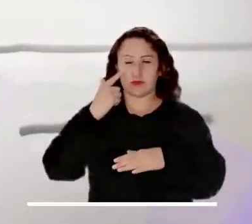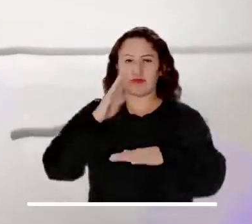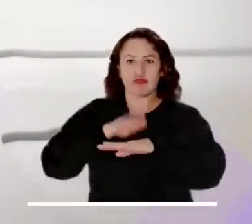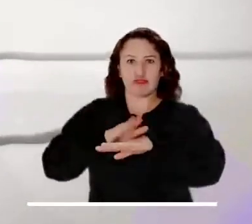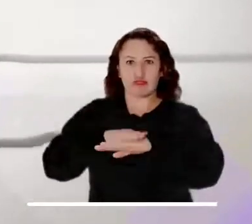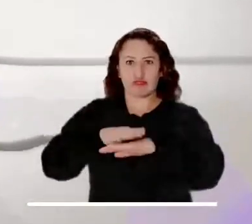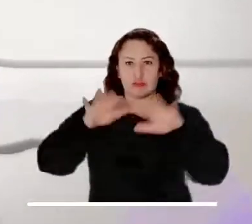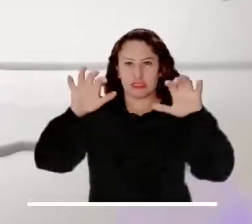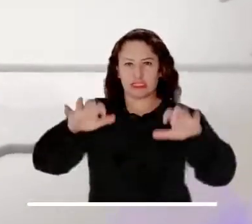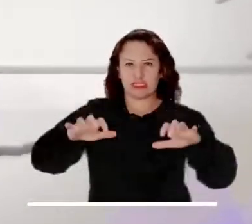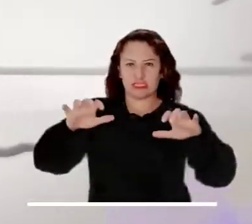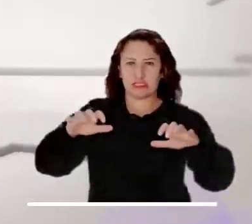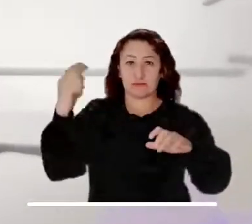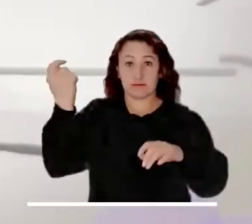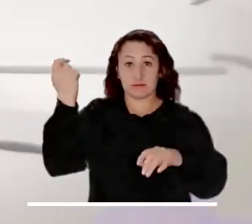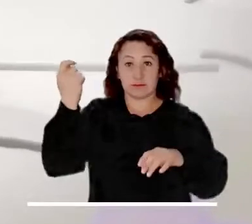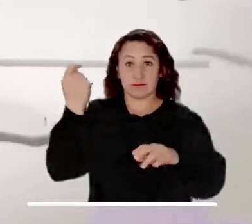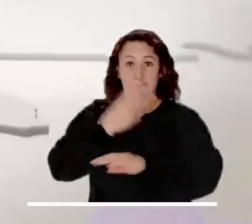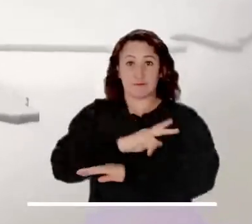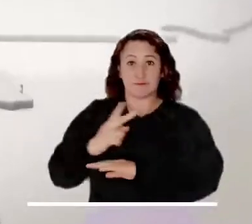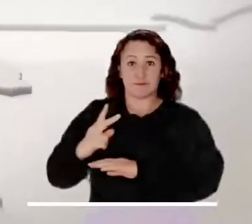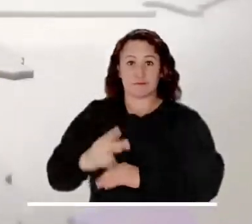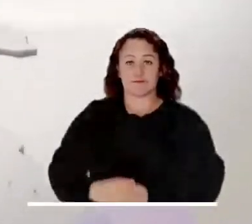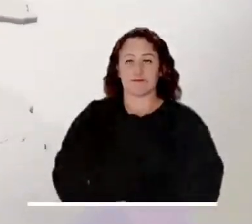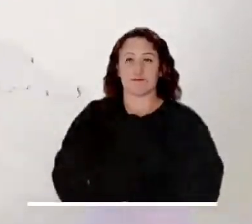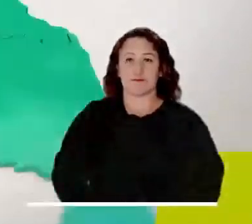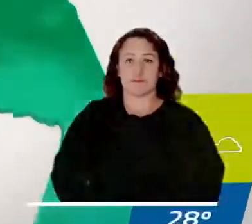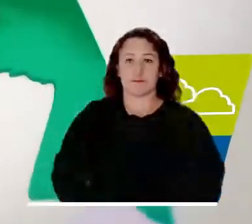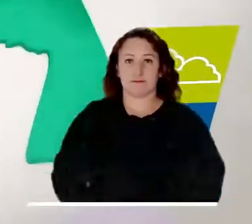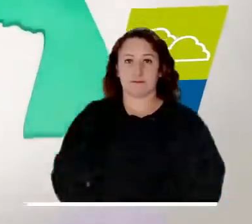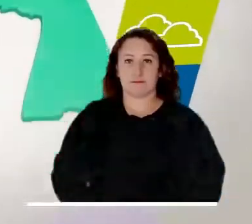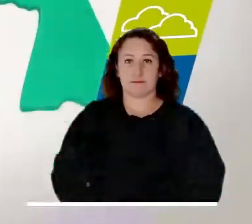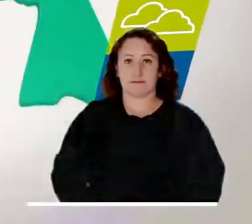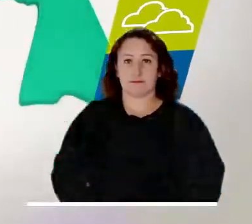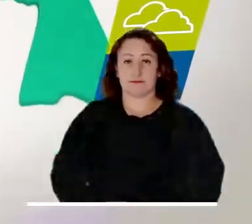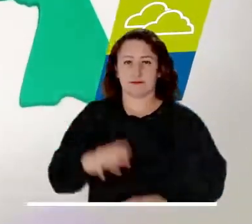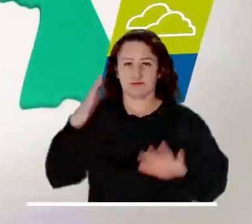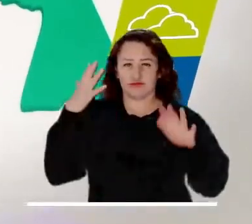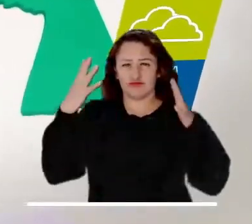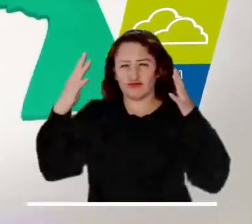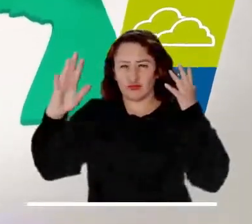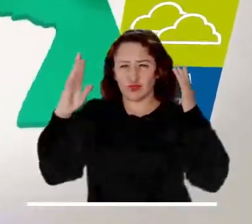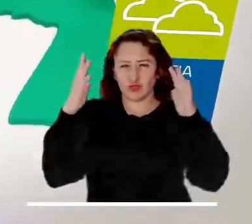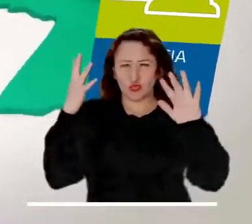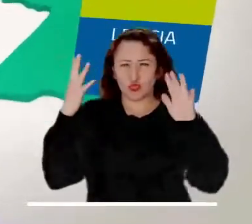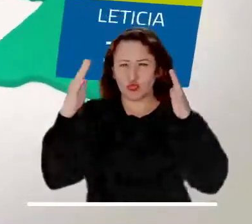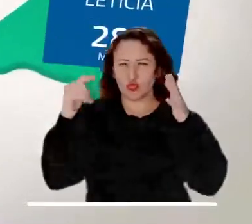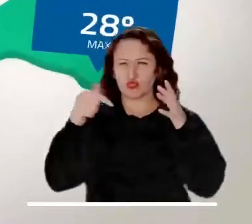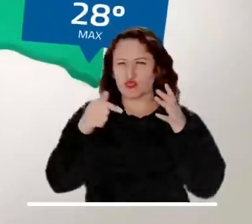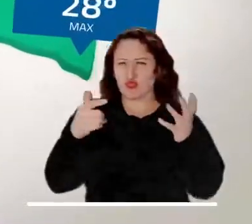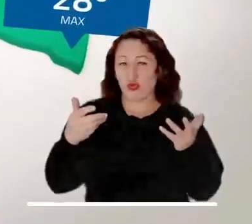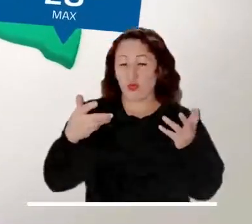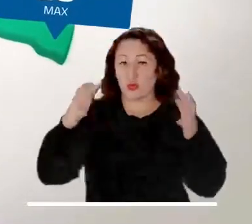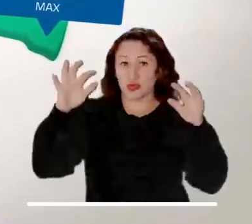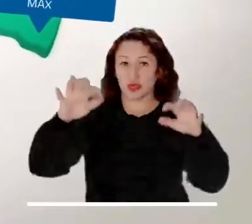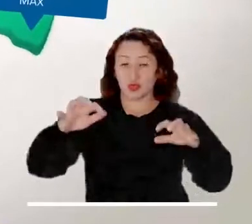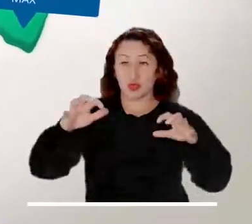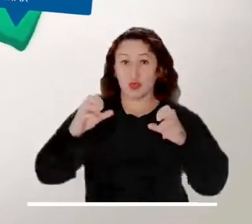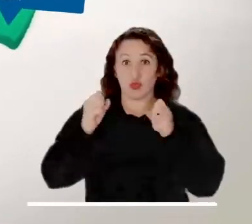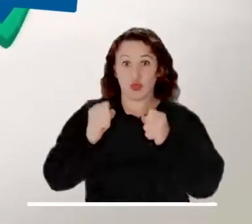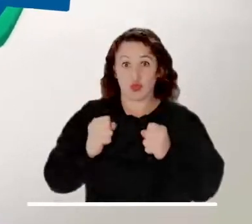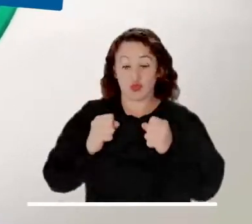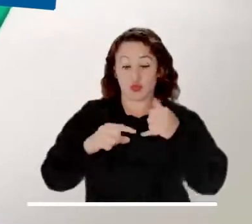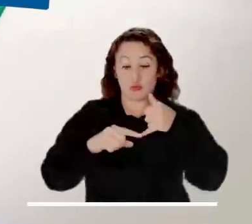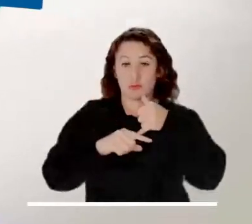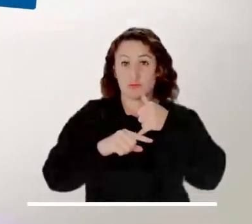Orinoquía, donde se advierten precipitaciones en Meta y Bichada. En la región selvática del